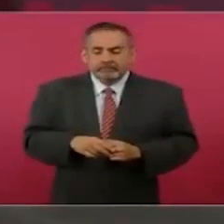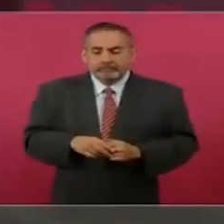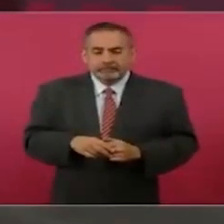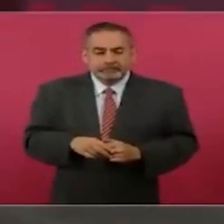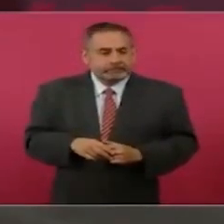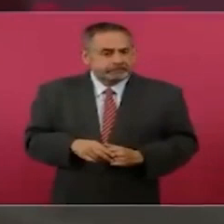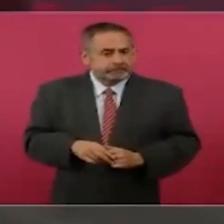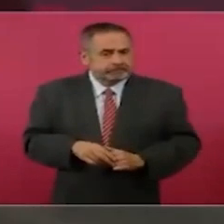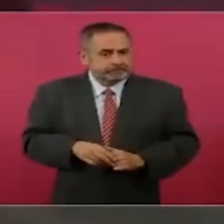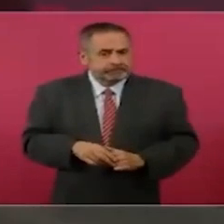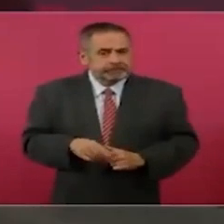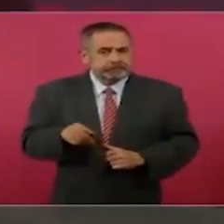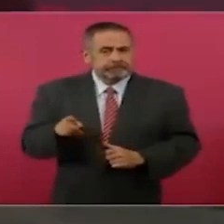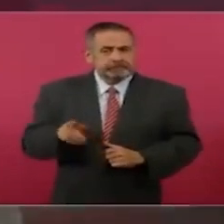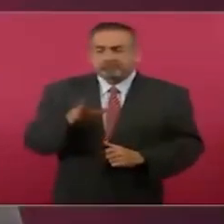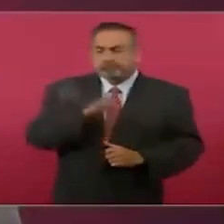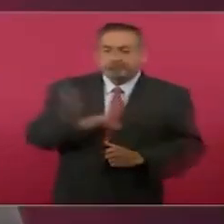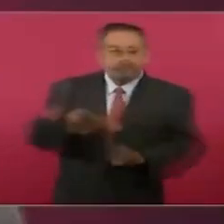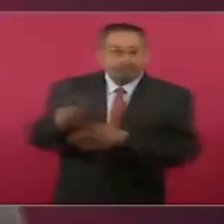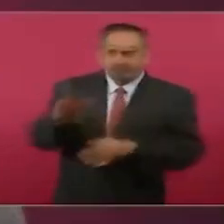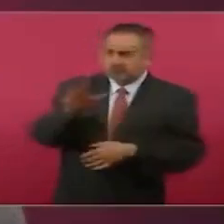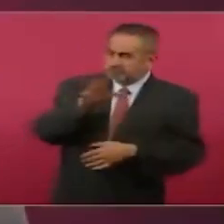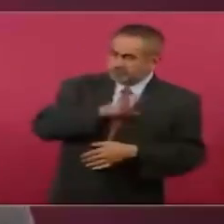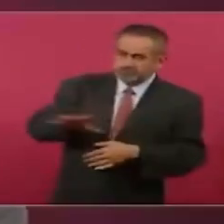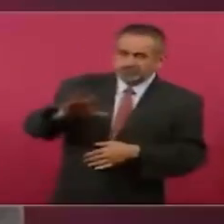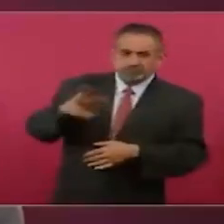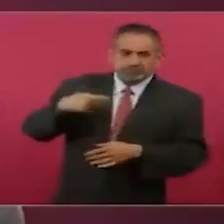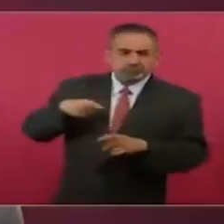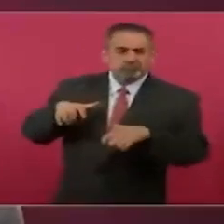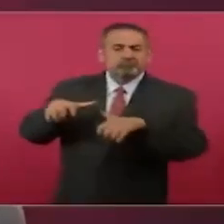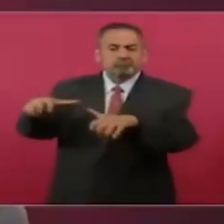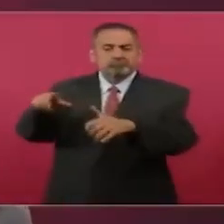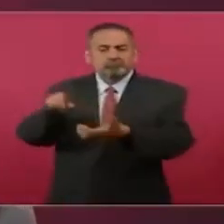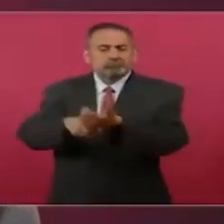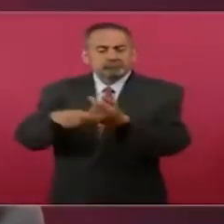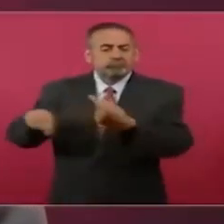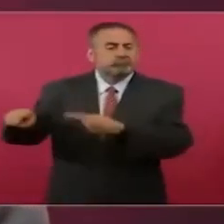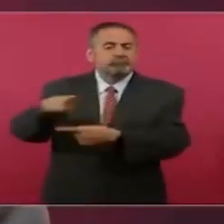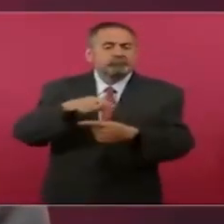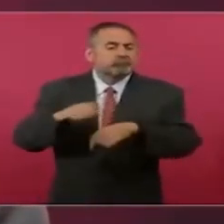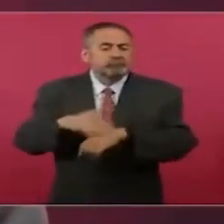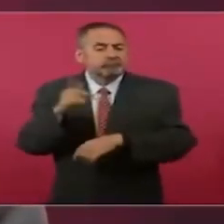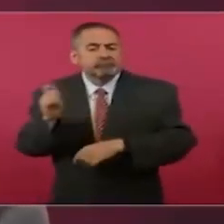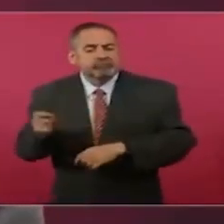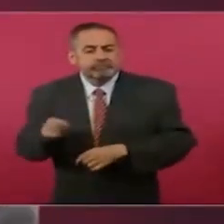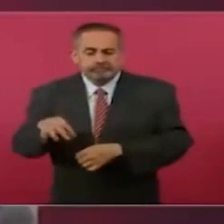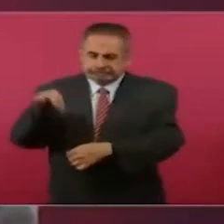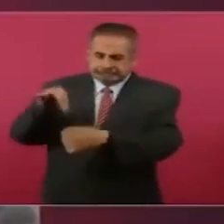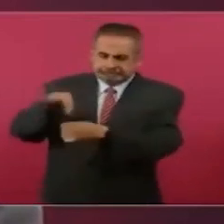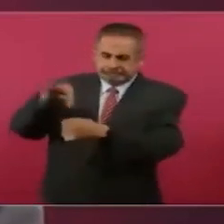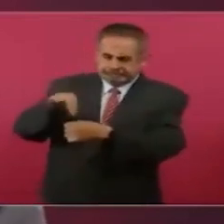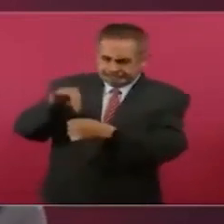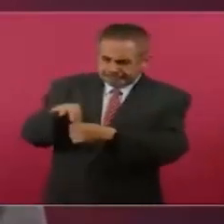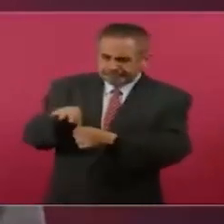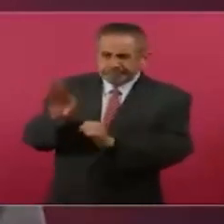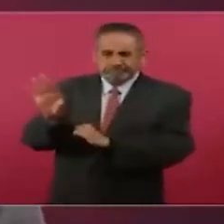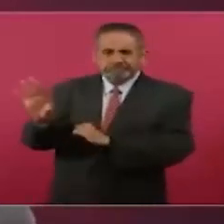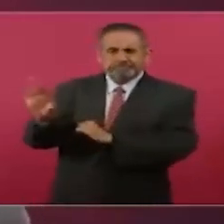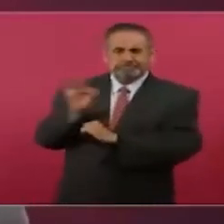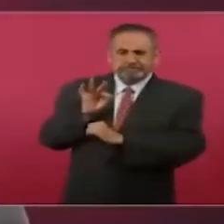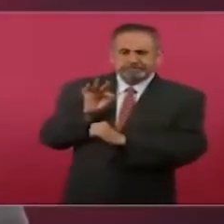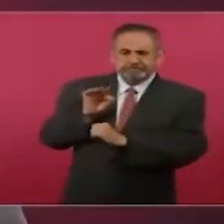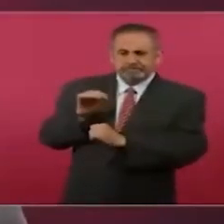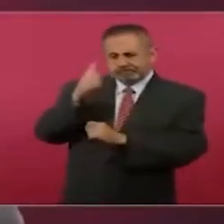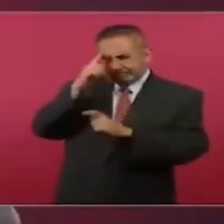del pueblo de Tamaulipas el haber elegido al